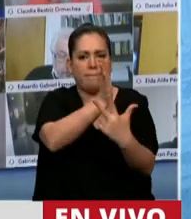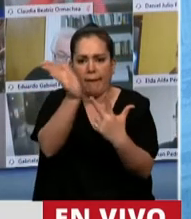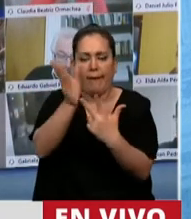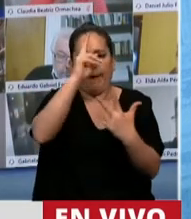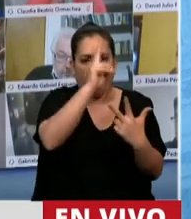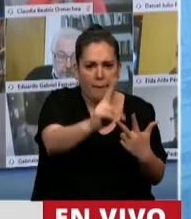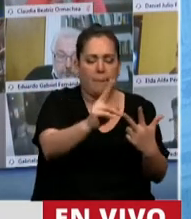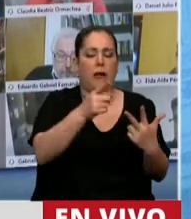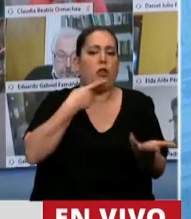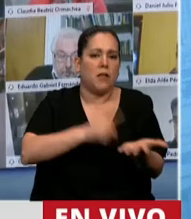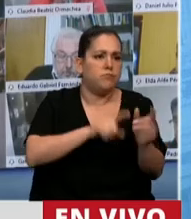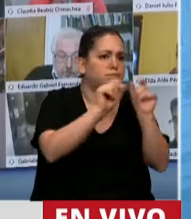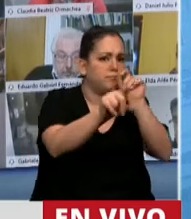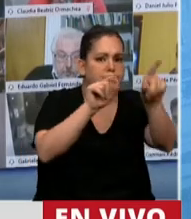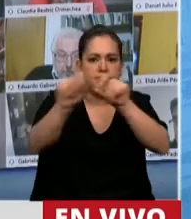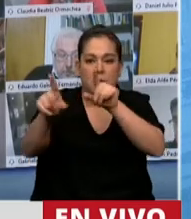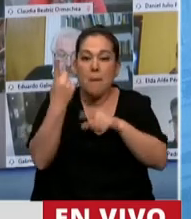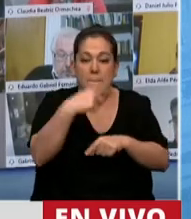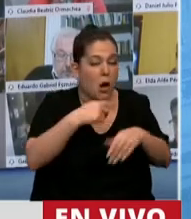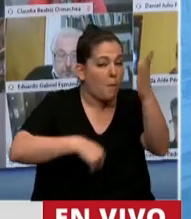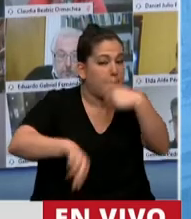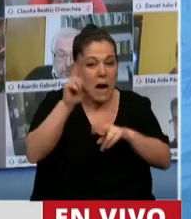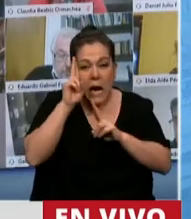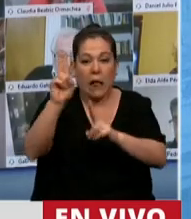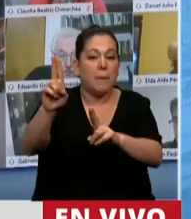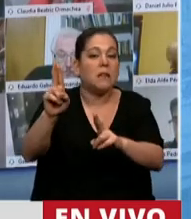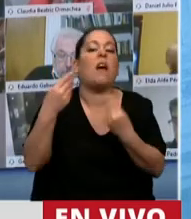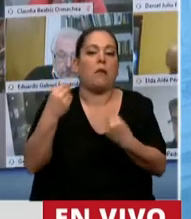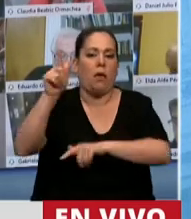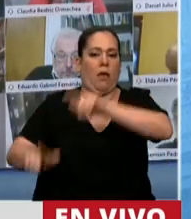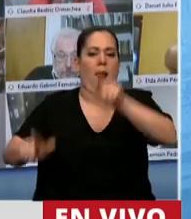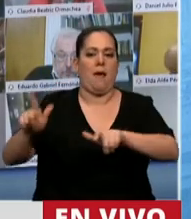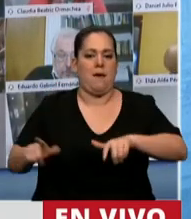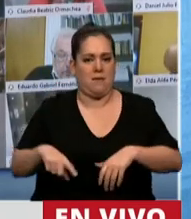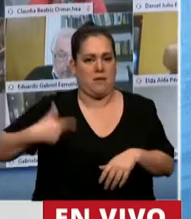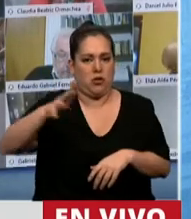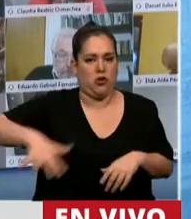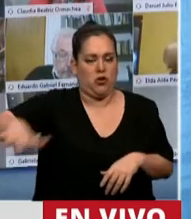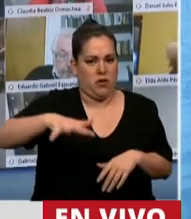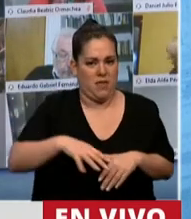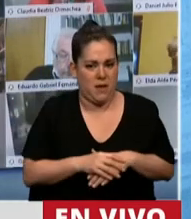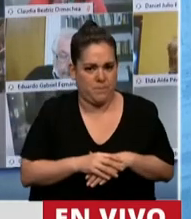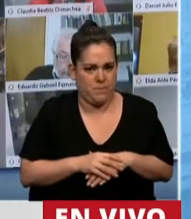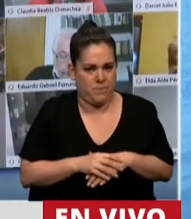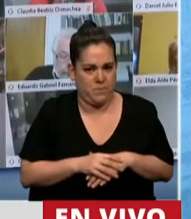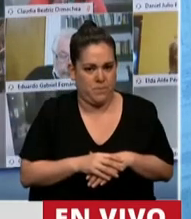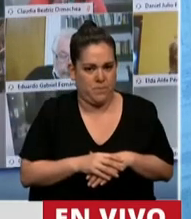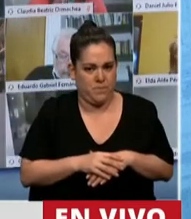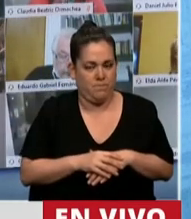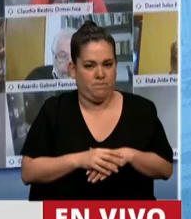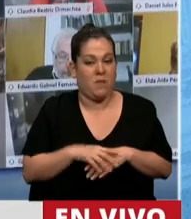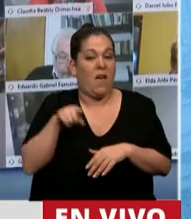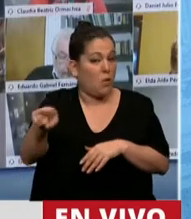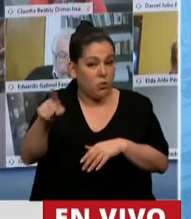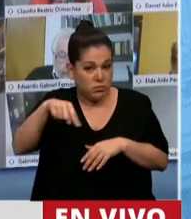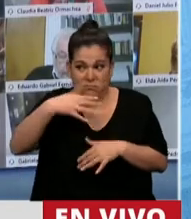facultades que tiene cada uno, pero sobre todo respetar la voluntad de la gente. Es lo que no están haciendo.